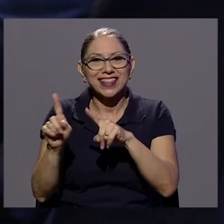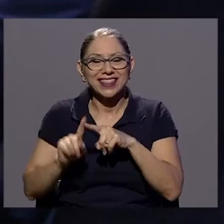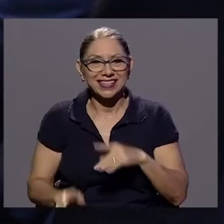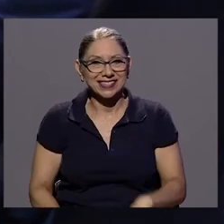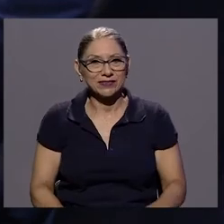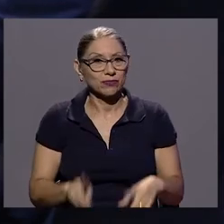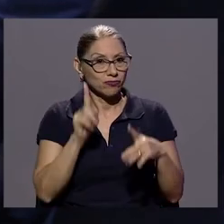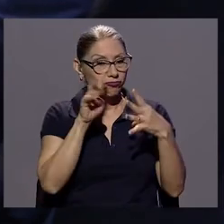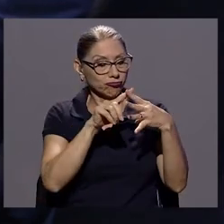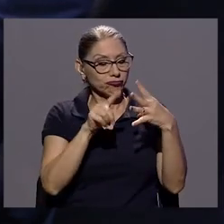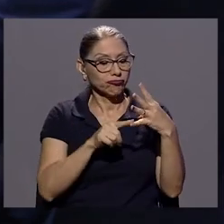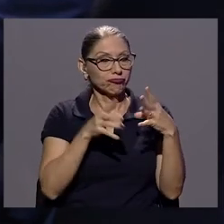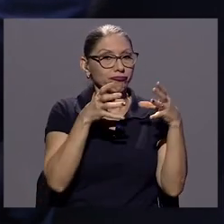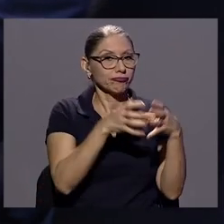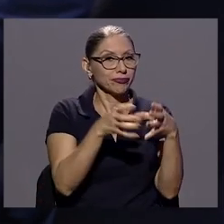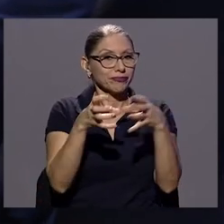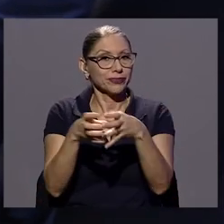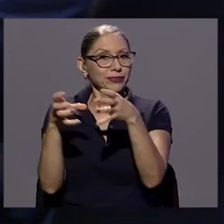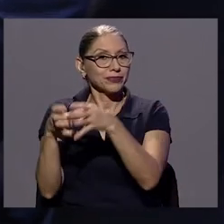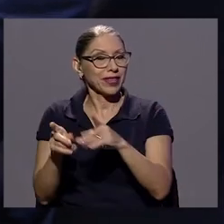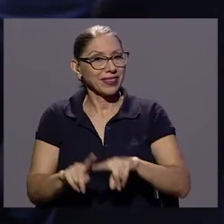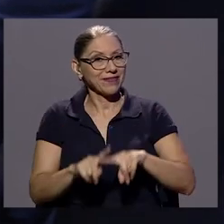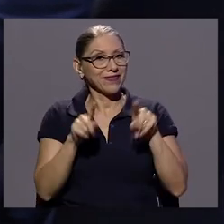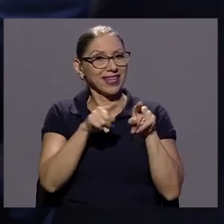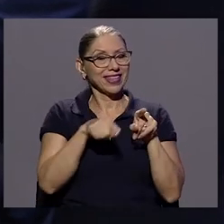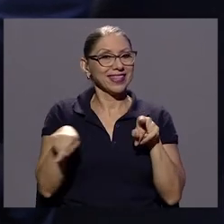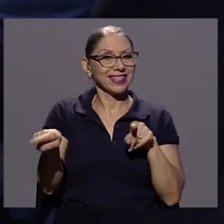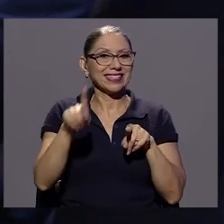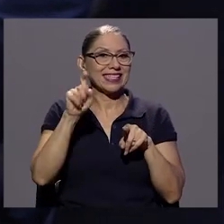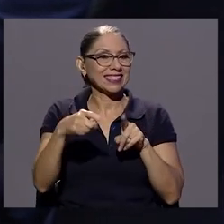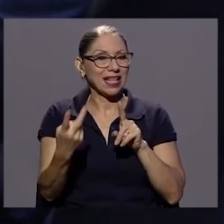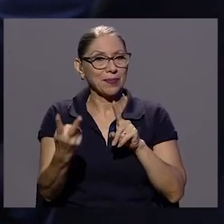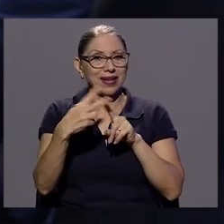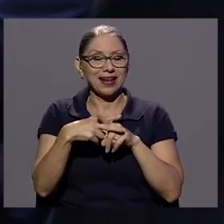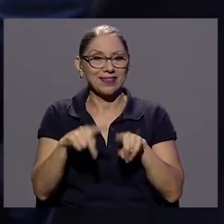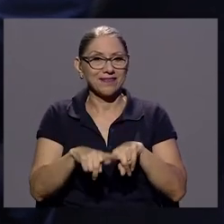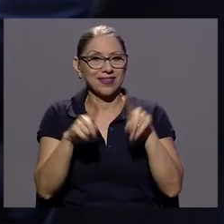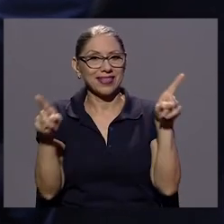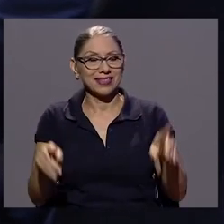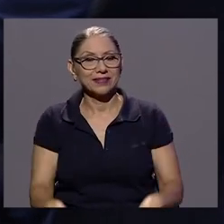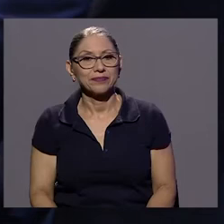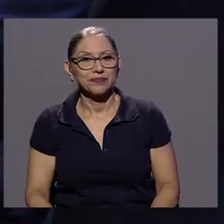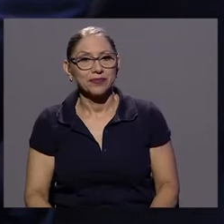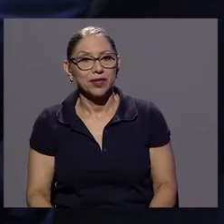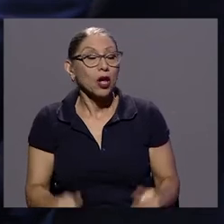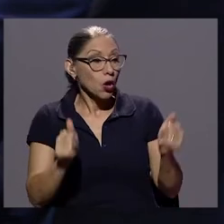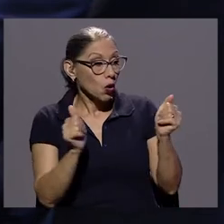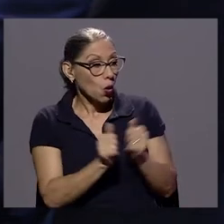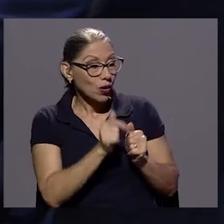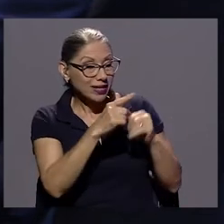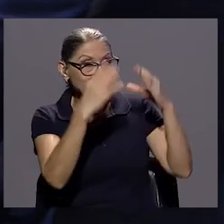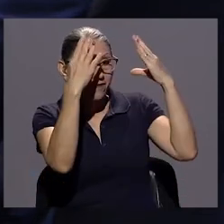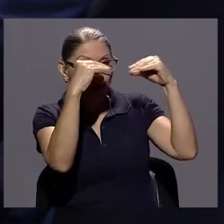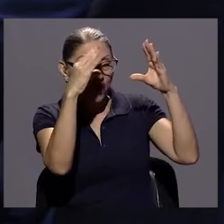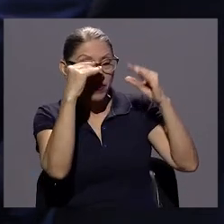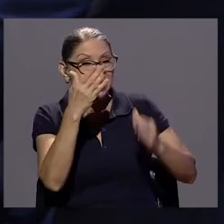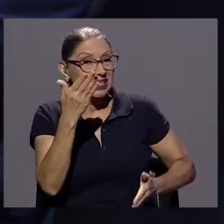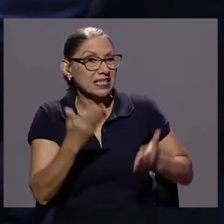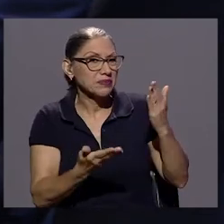cuentan actualmente, no sé si usted se atreva a dar un grado de,